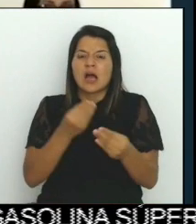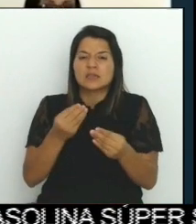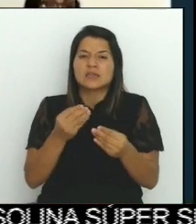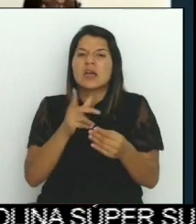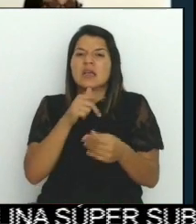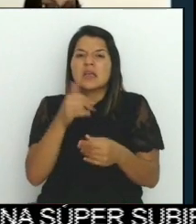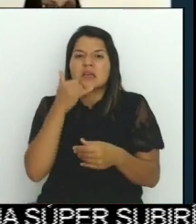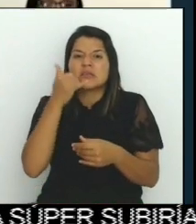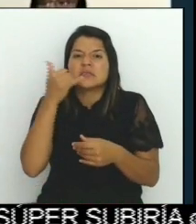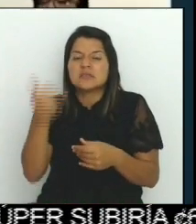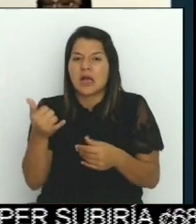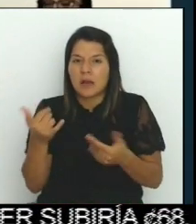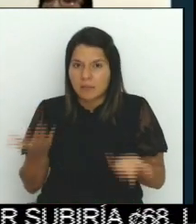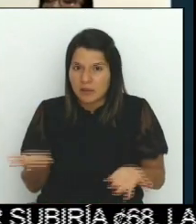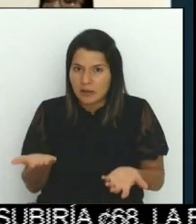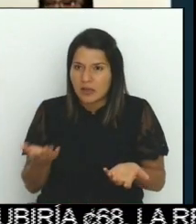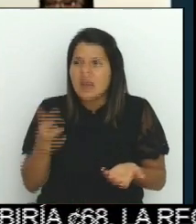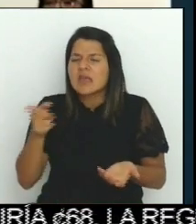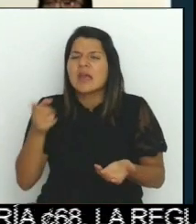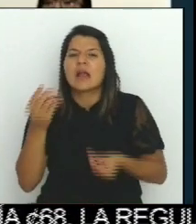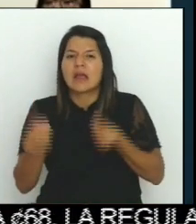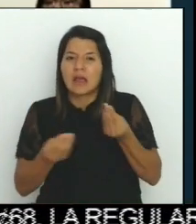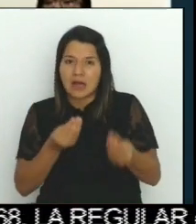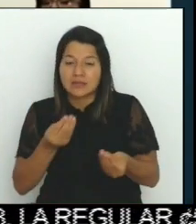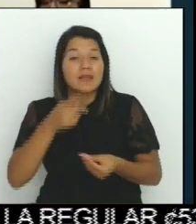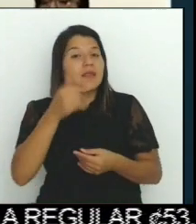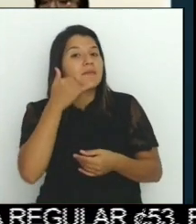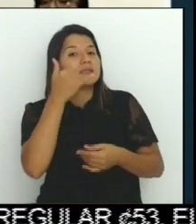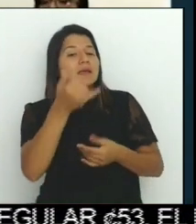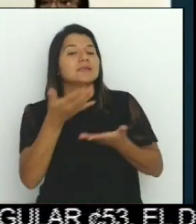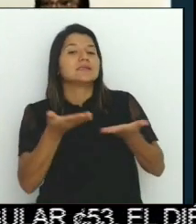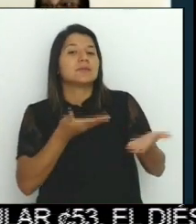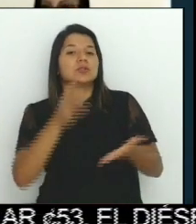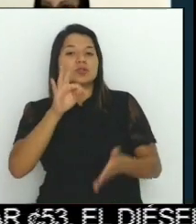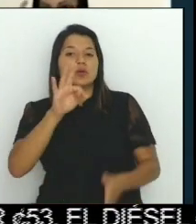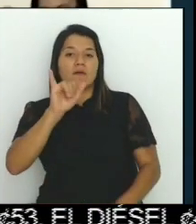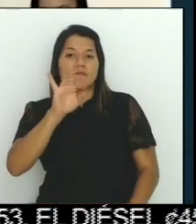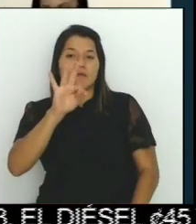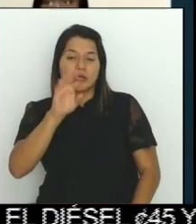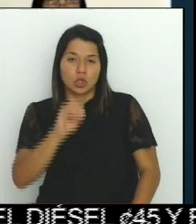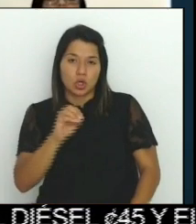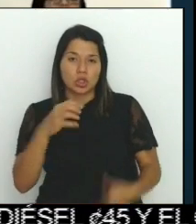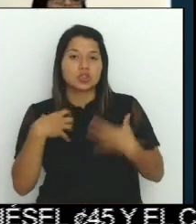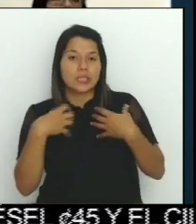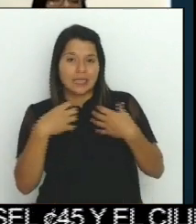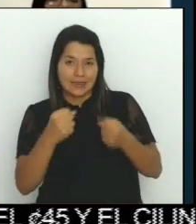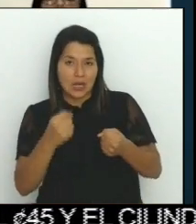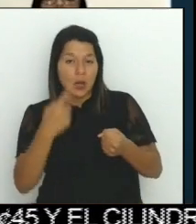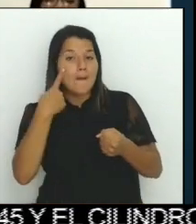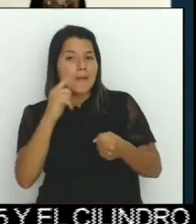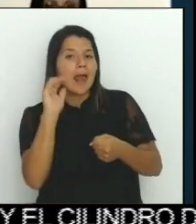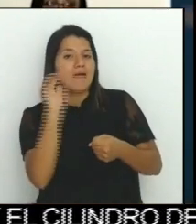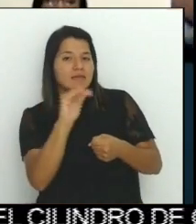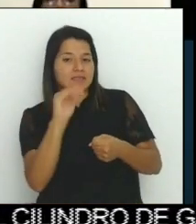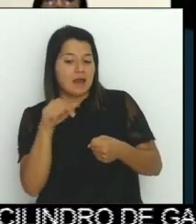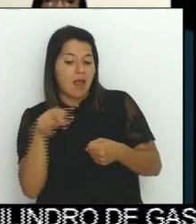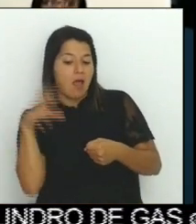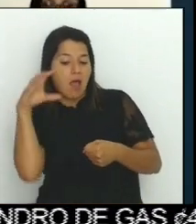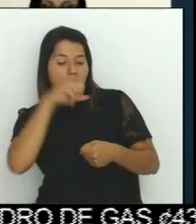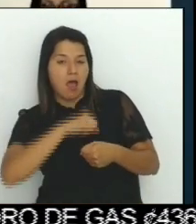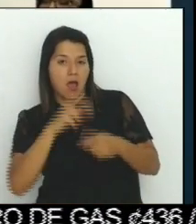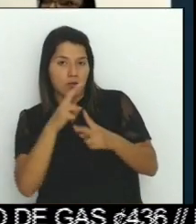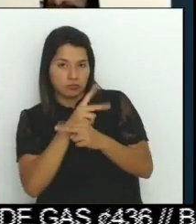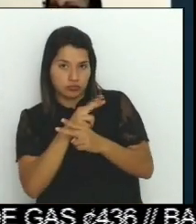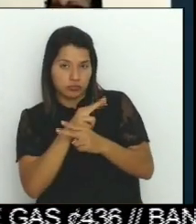quién? Debe de llamar al servicio fitosanitario para hacer el reporte. Nosotros mantenemos un control acerca de dónde está la